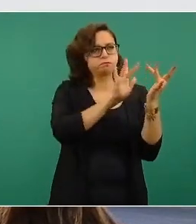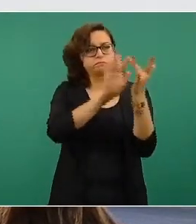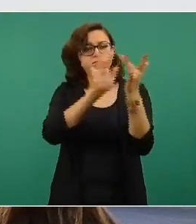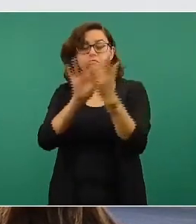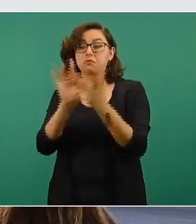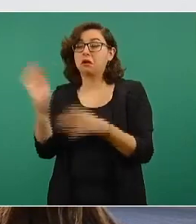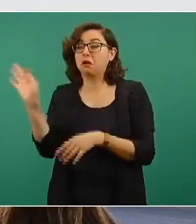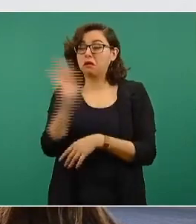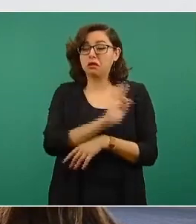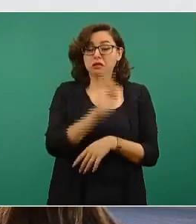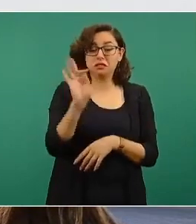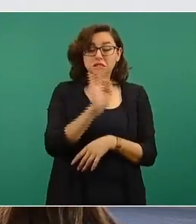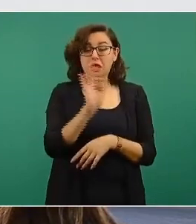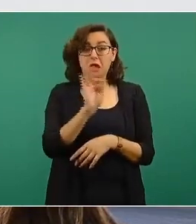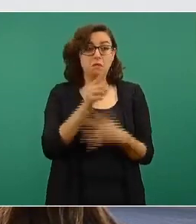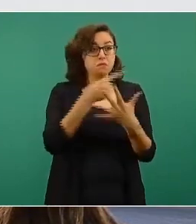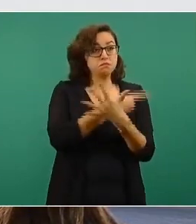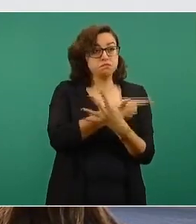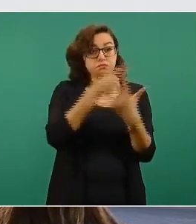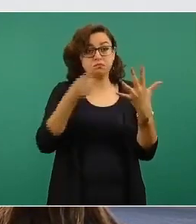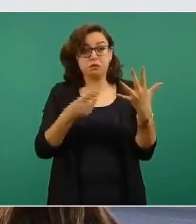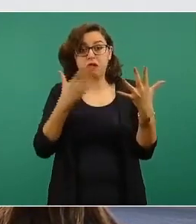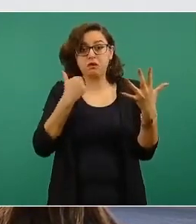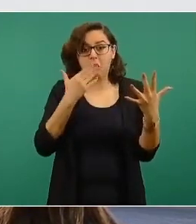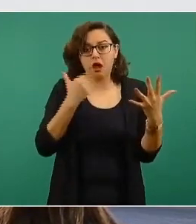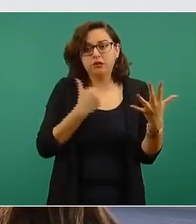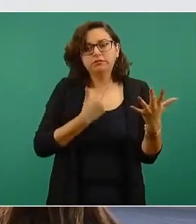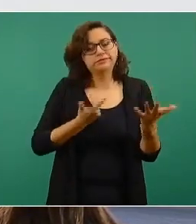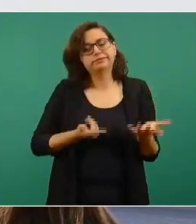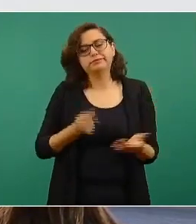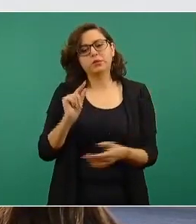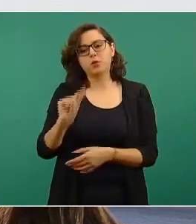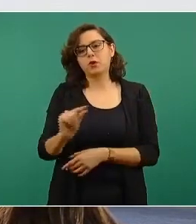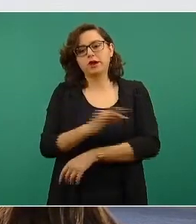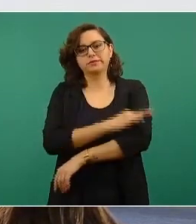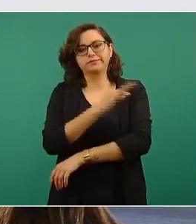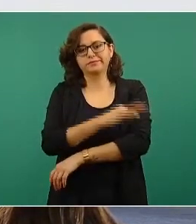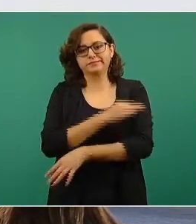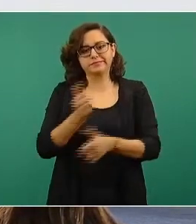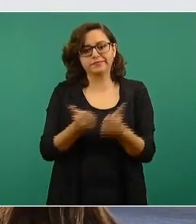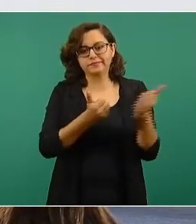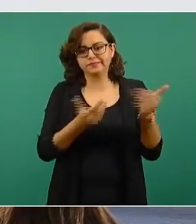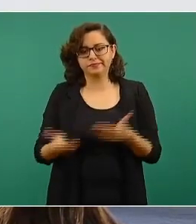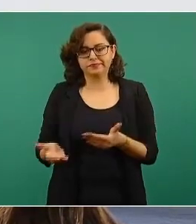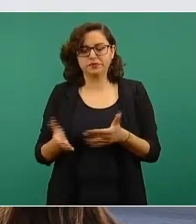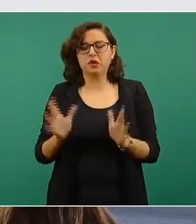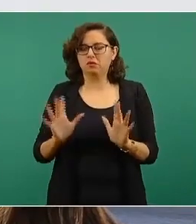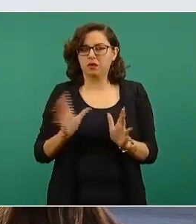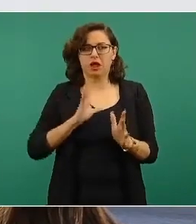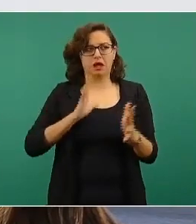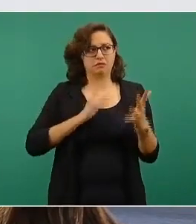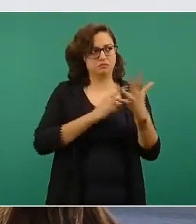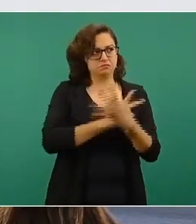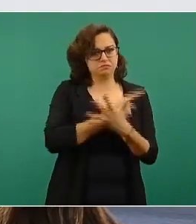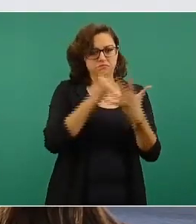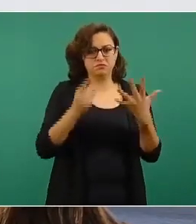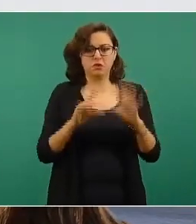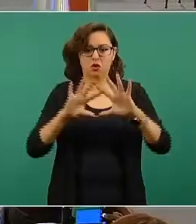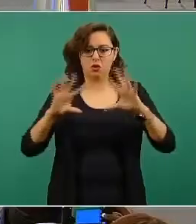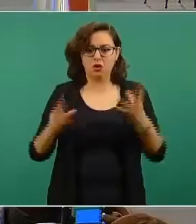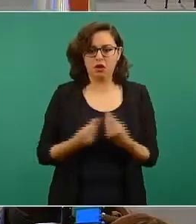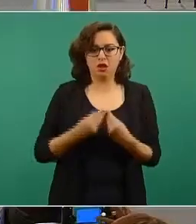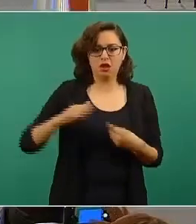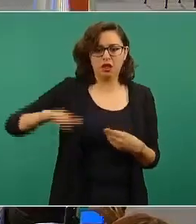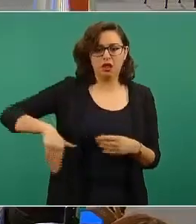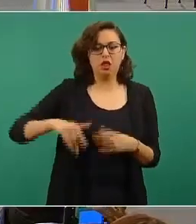tendríamos un número muy limitado de vacunas. Entonces, estos son los números que tenemos, 12 millones, como ya lo dijo Hugo,